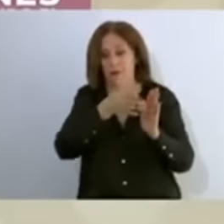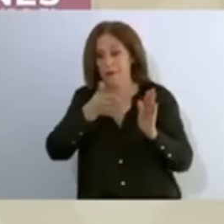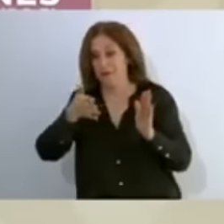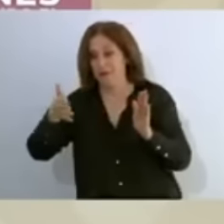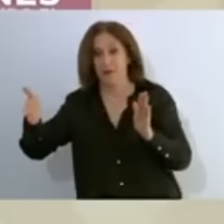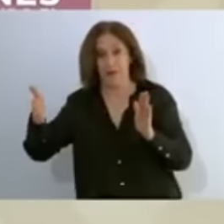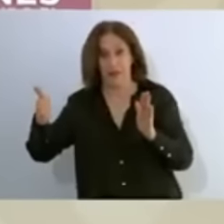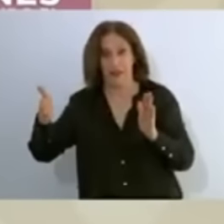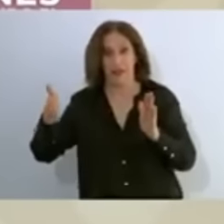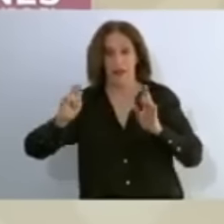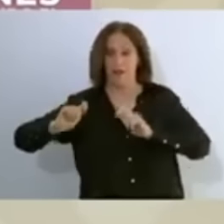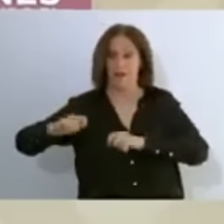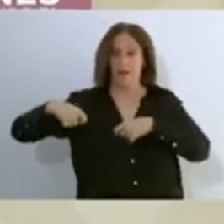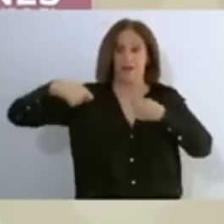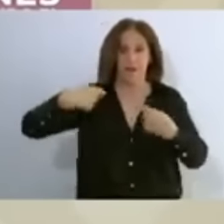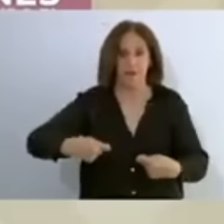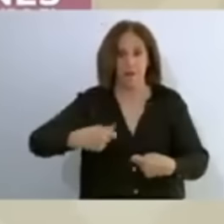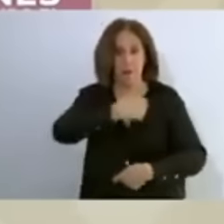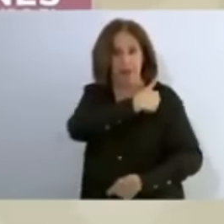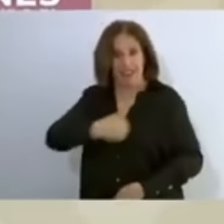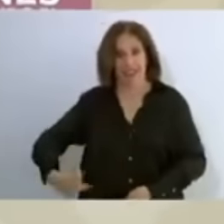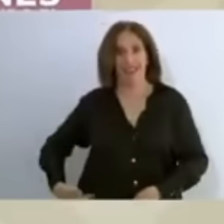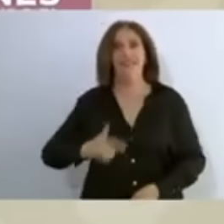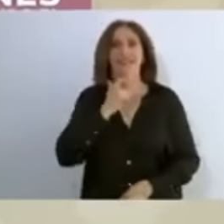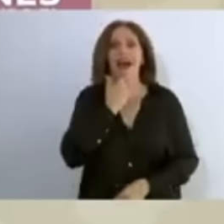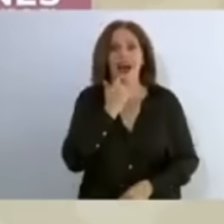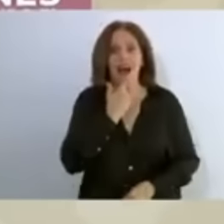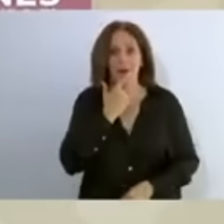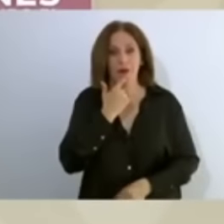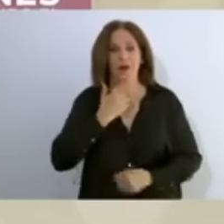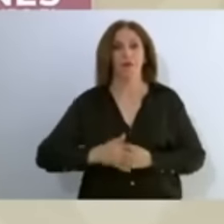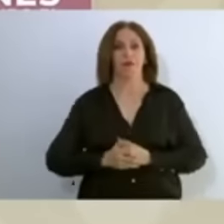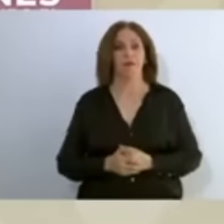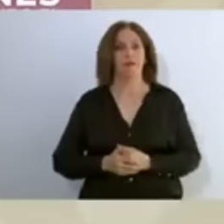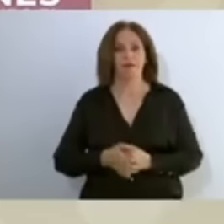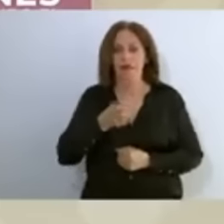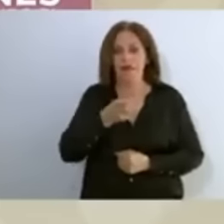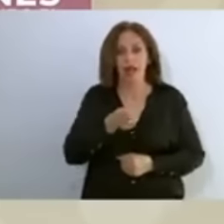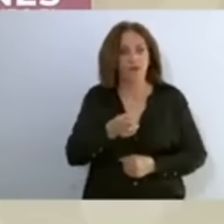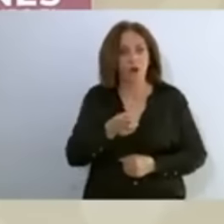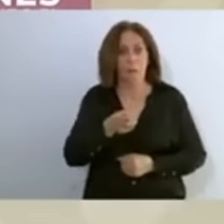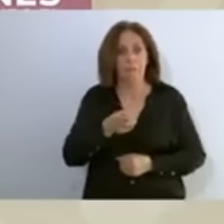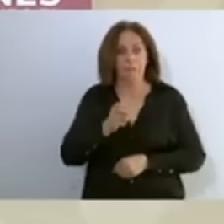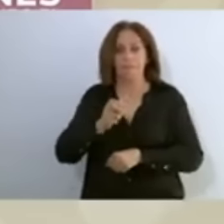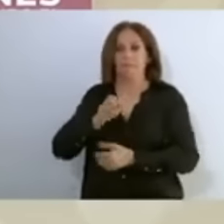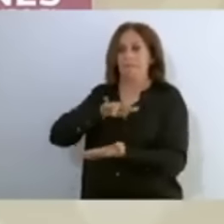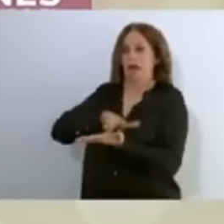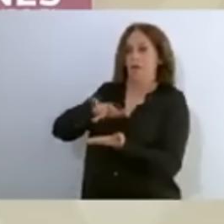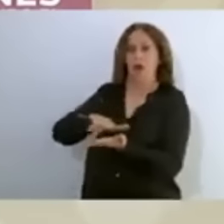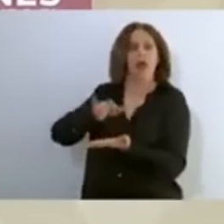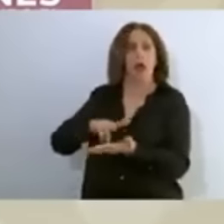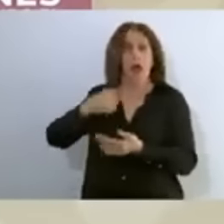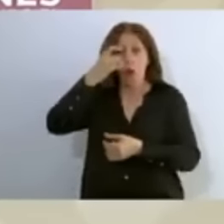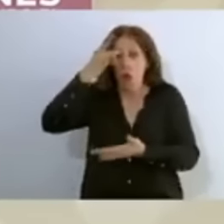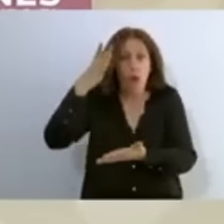Obrador a la presidencia de la República esta situación no sólo para los adultos mayores sino para